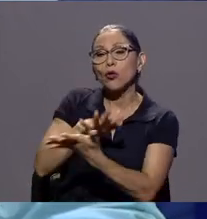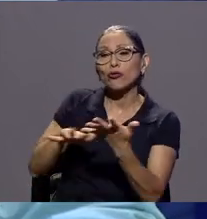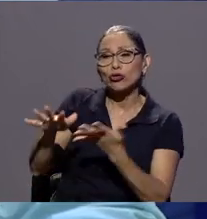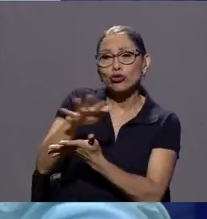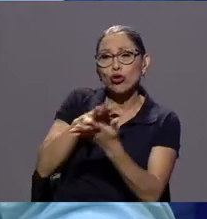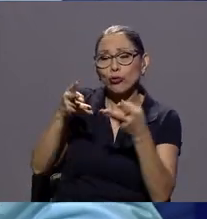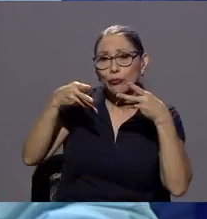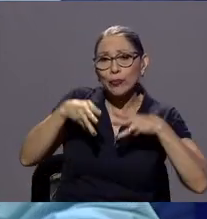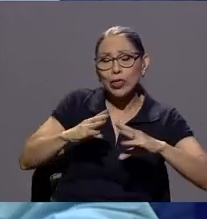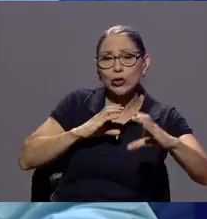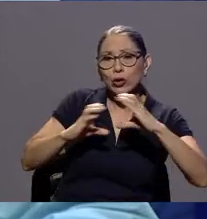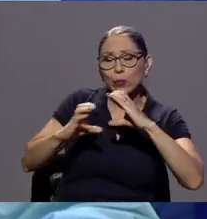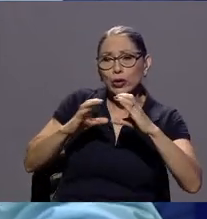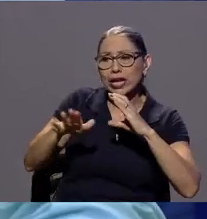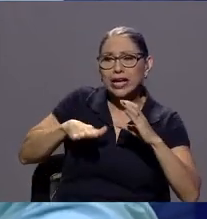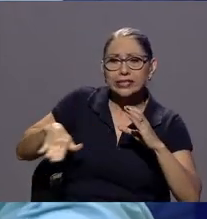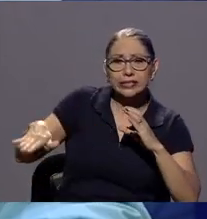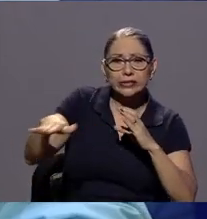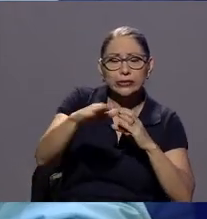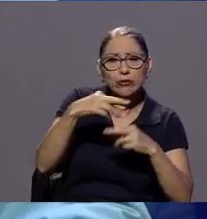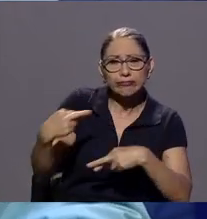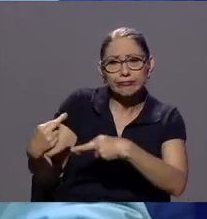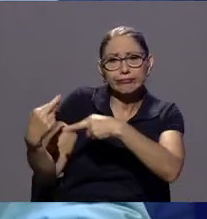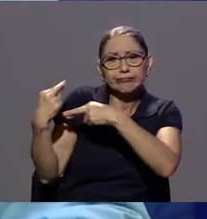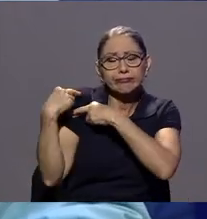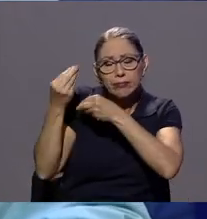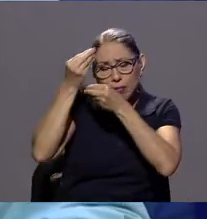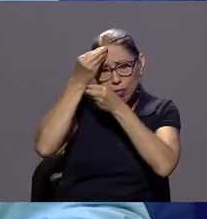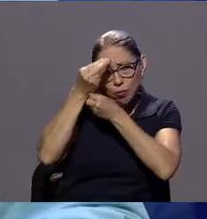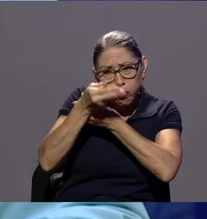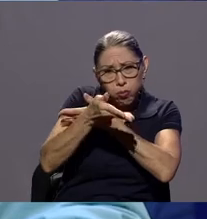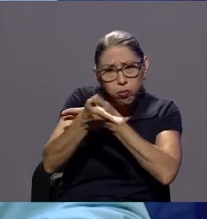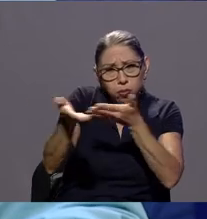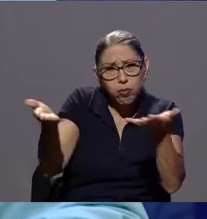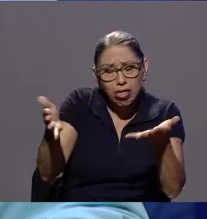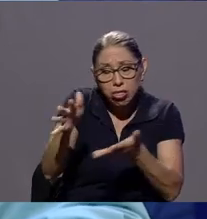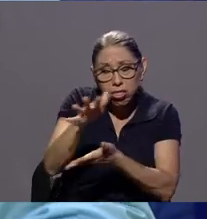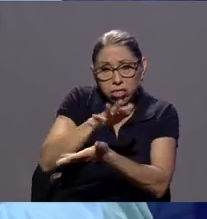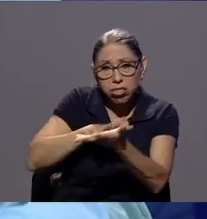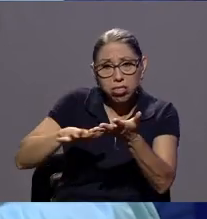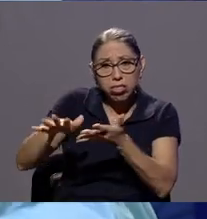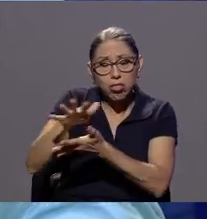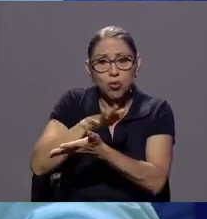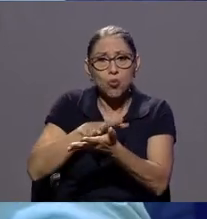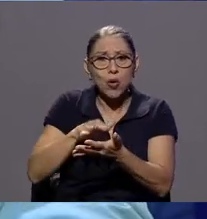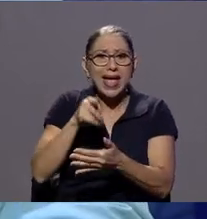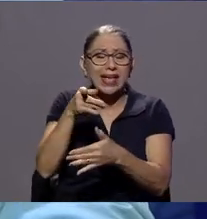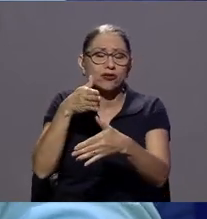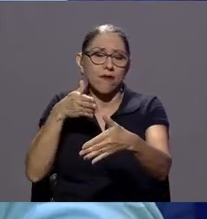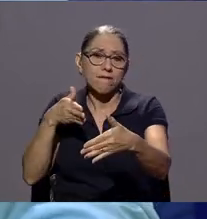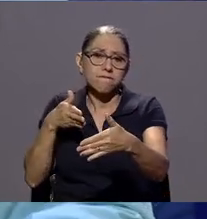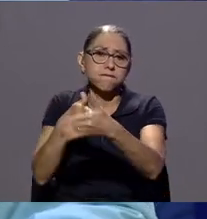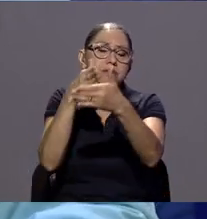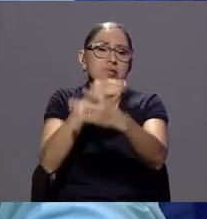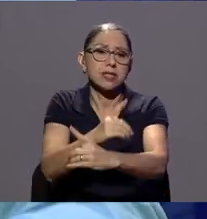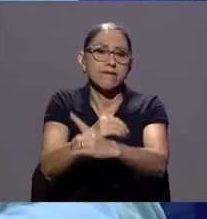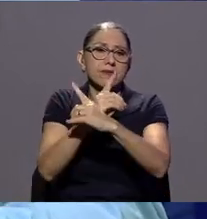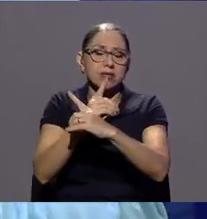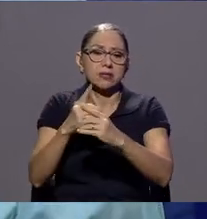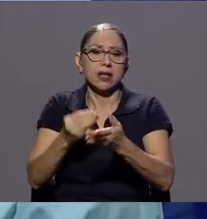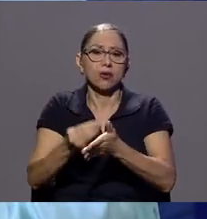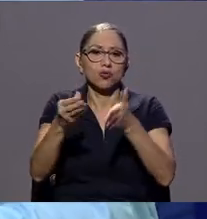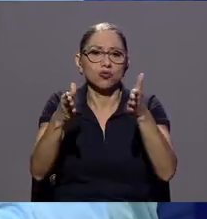se han encargado de difundir mucho y que definitivamente le ha hecho daño a este tema de la defensa del consumidor